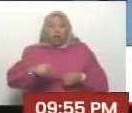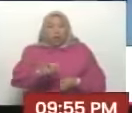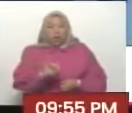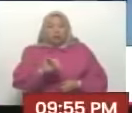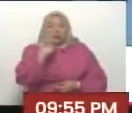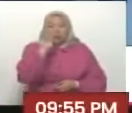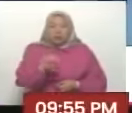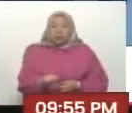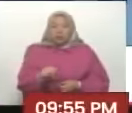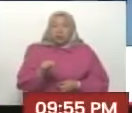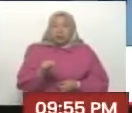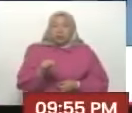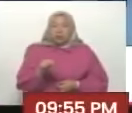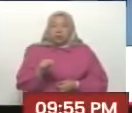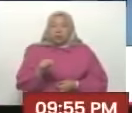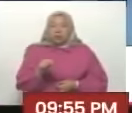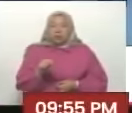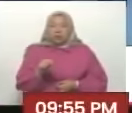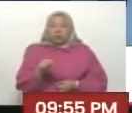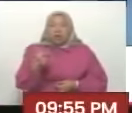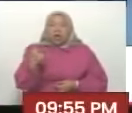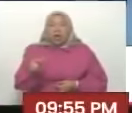Al portugués no tiene alboroto.